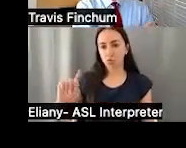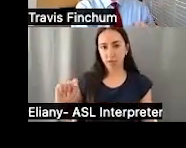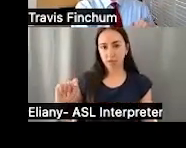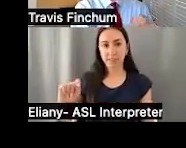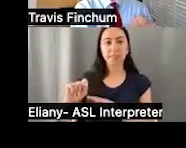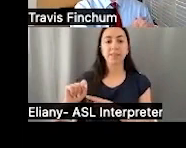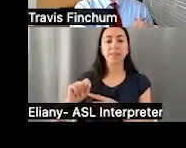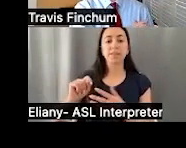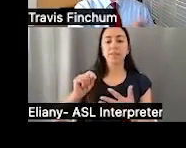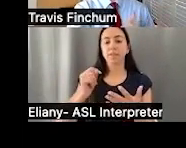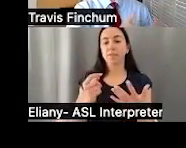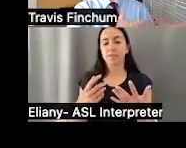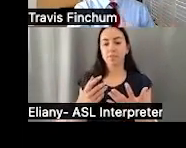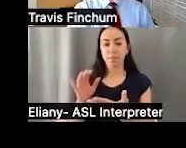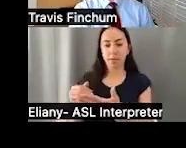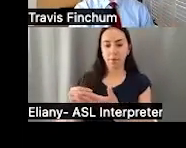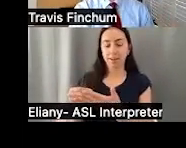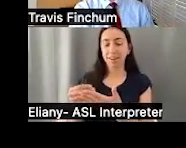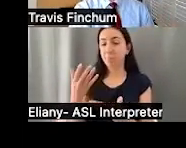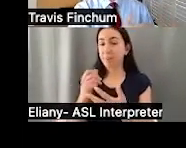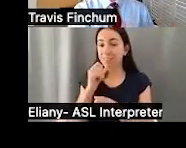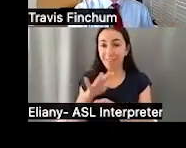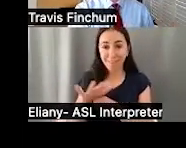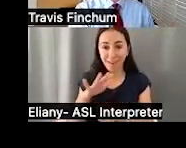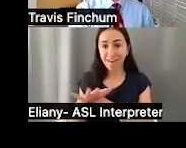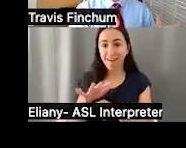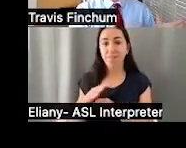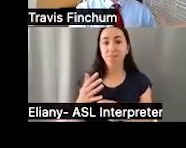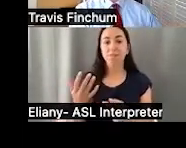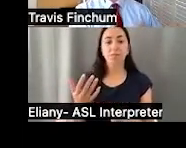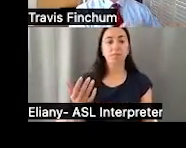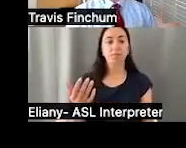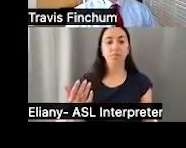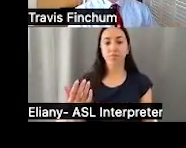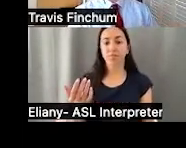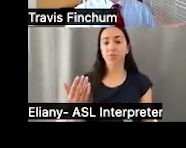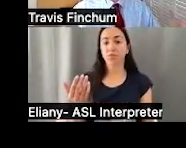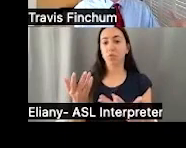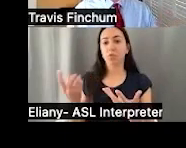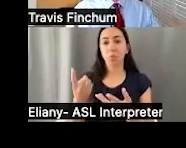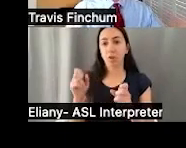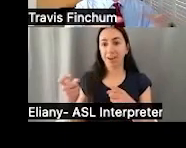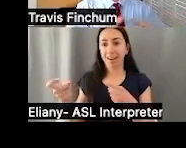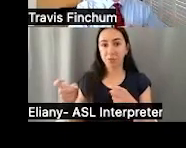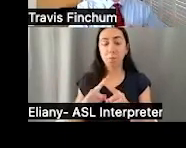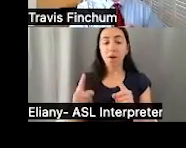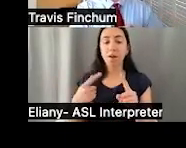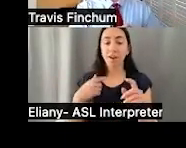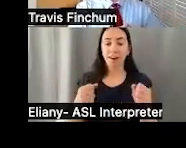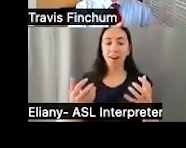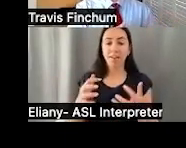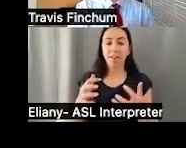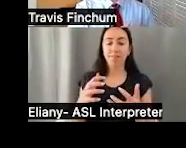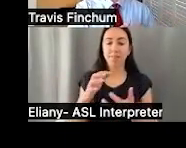idea de un fideicomiso combinado es que tal vez no eso solo es suficiente para que un profesional